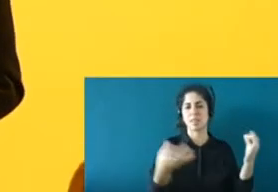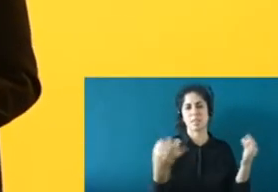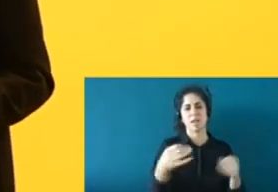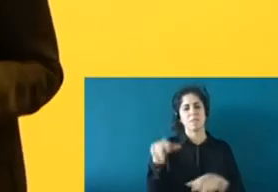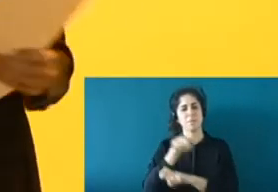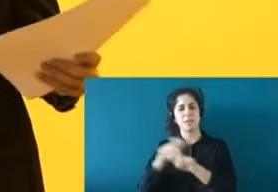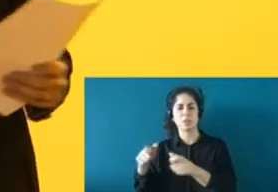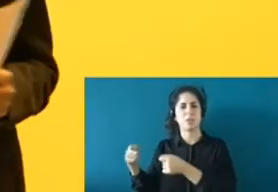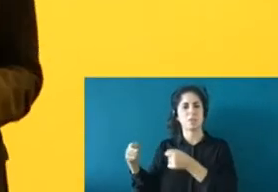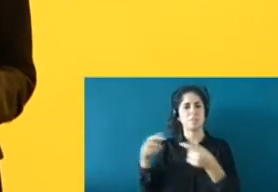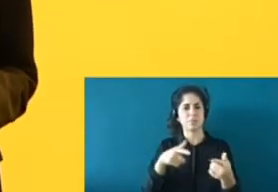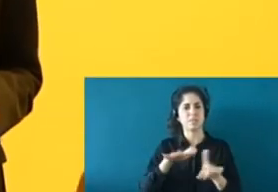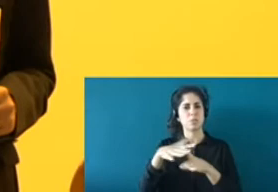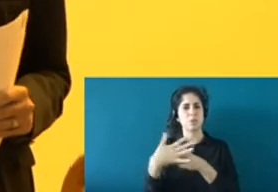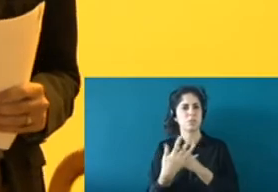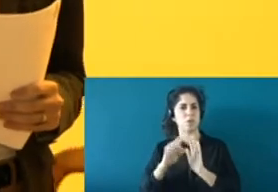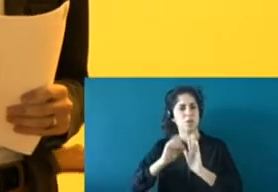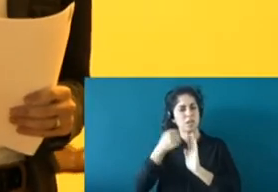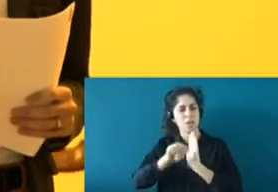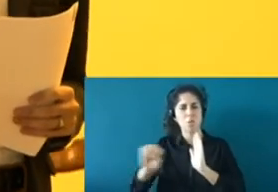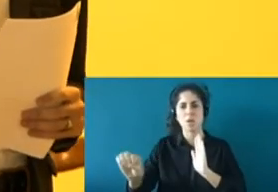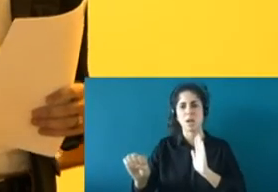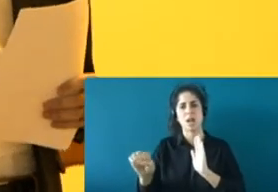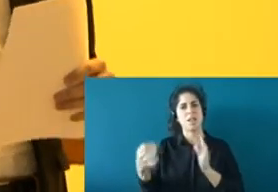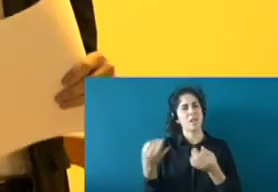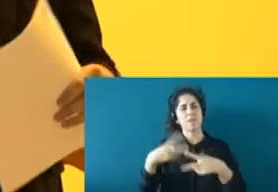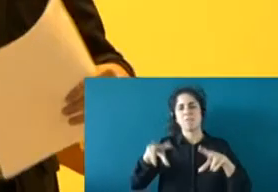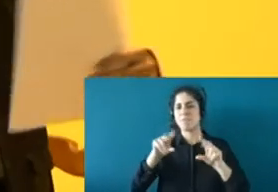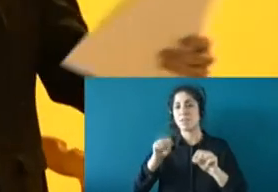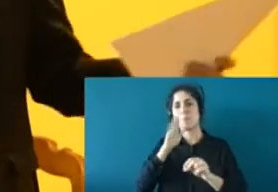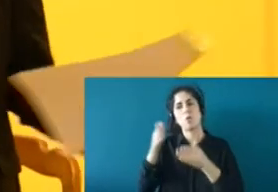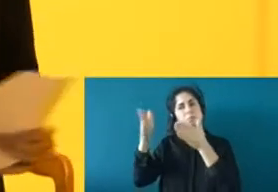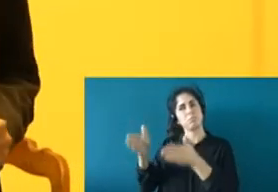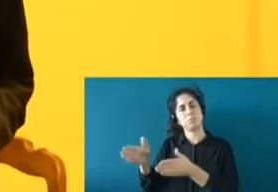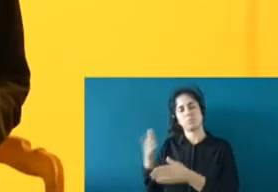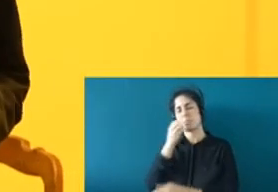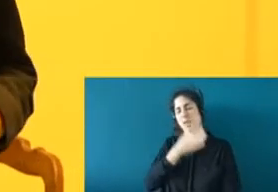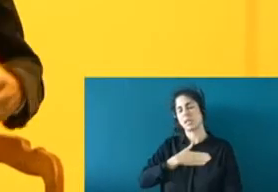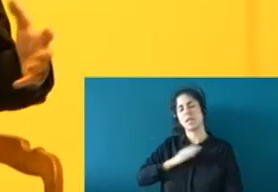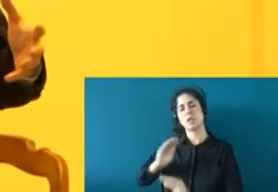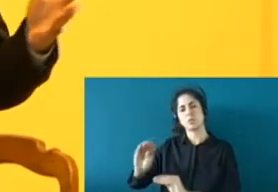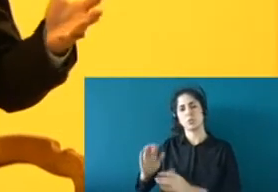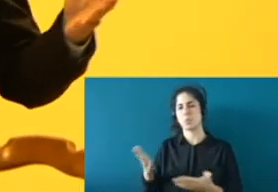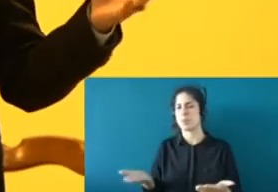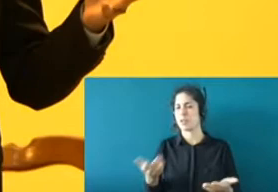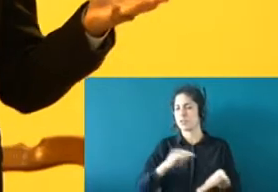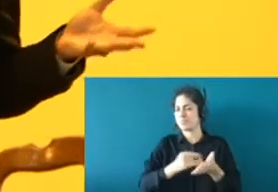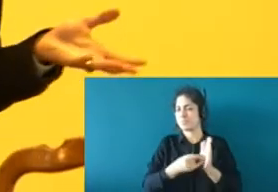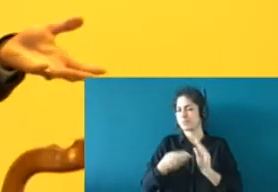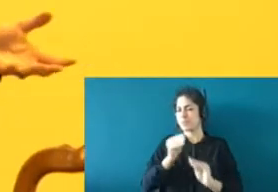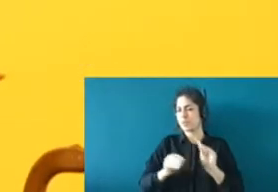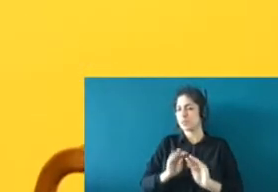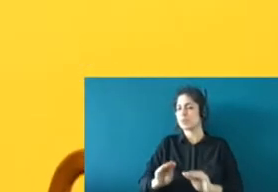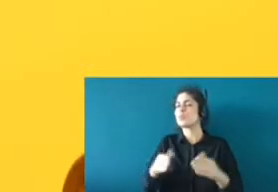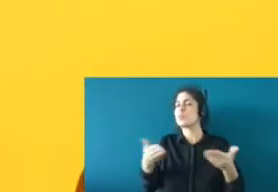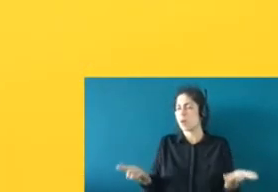¿qué plantean? ¿Cuál es su planteamiento? ¿Poner, militarizar las fronteras? No sé, ¿cuál es su